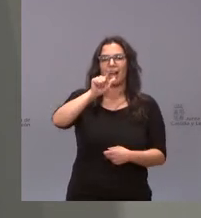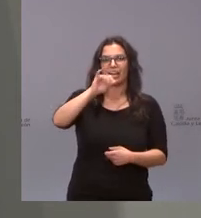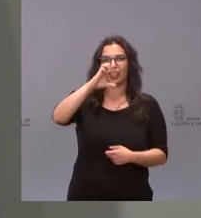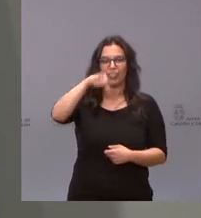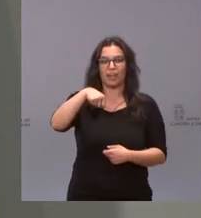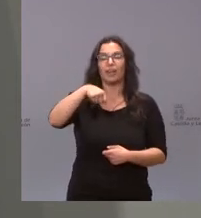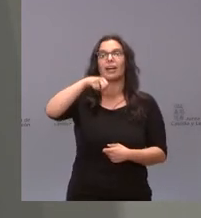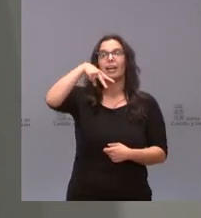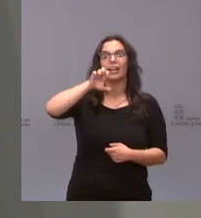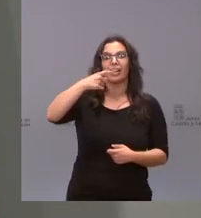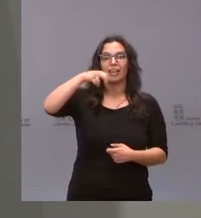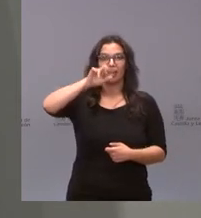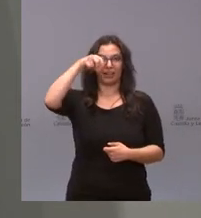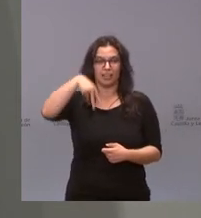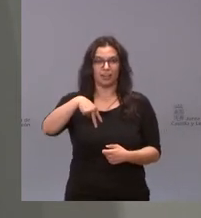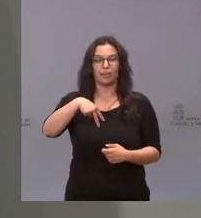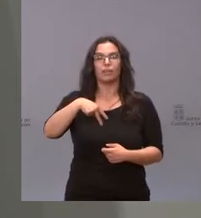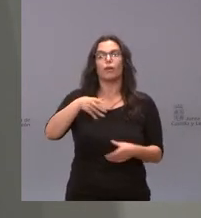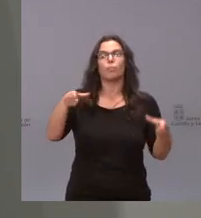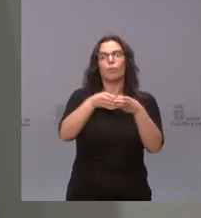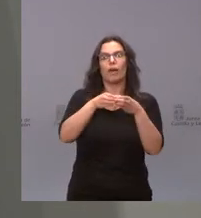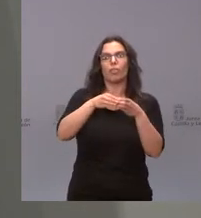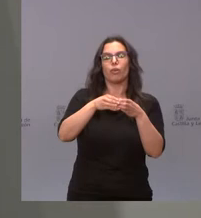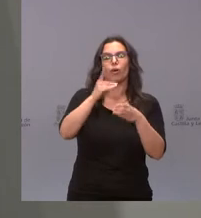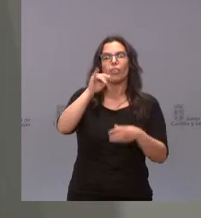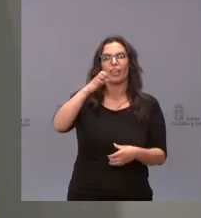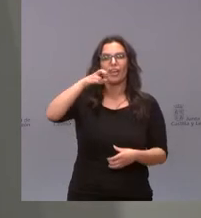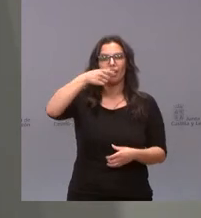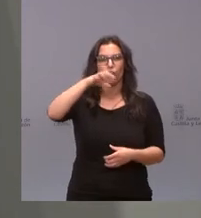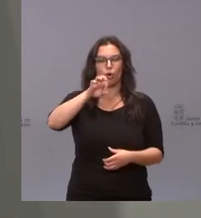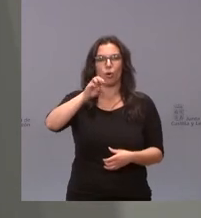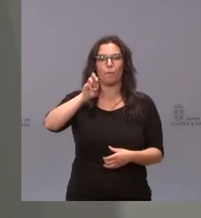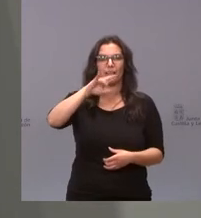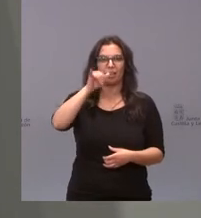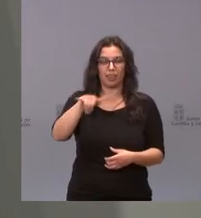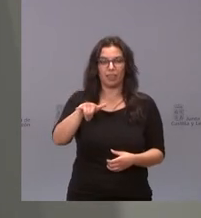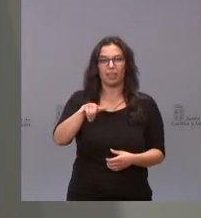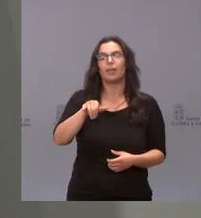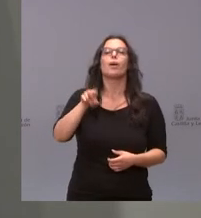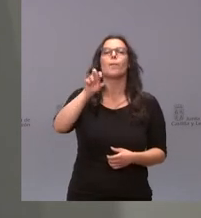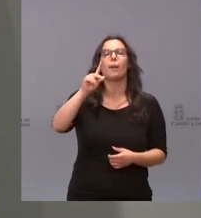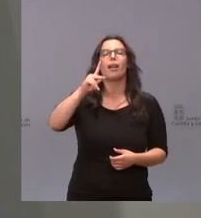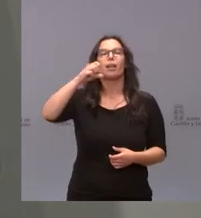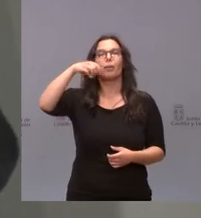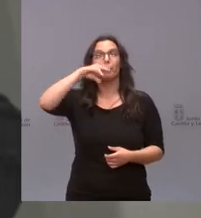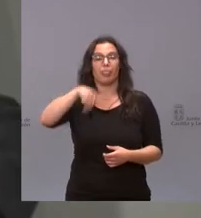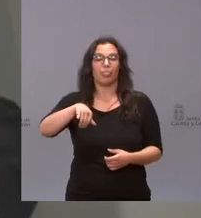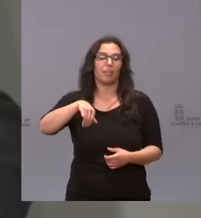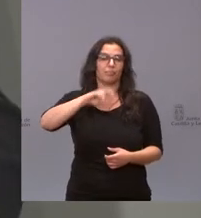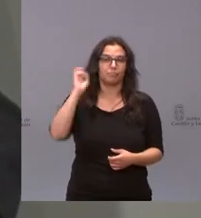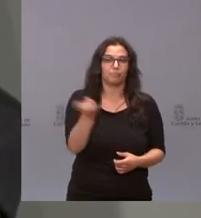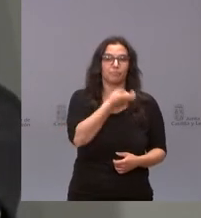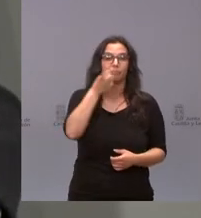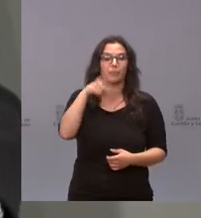Poblado de Diego Pérez y la Línea de Valdes y los itinerarios. Con todo ello, queremos preservar también